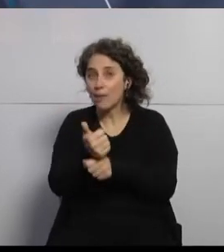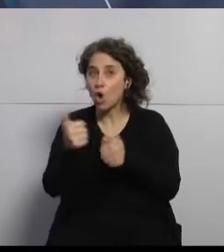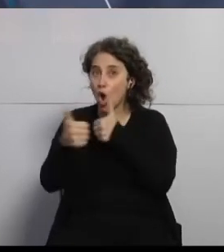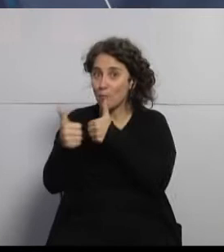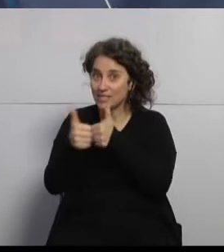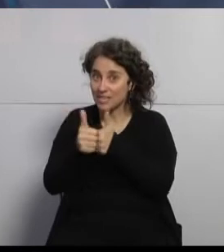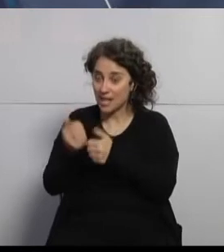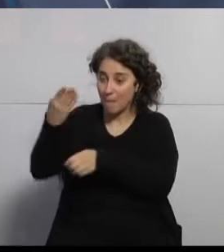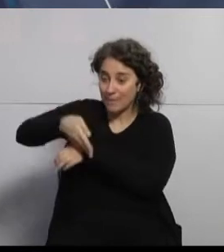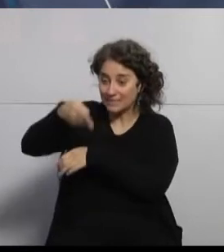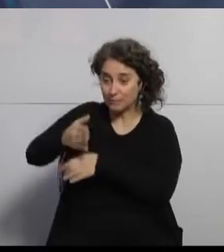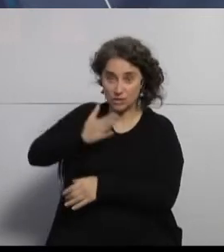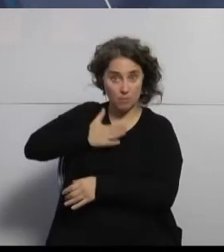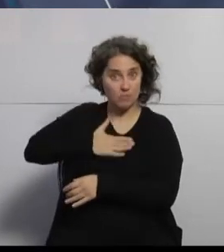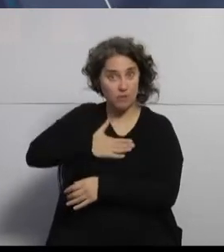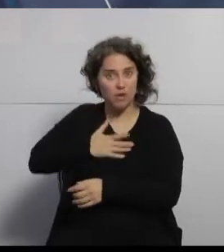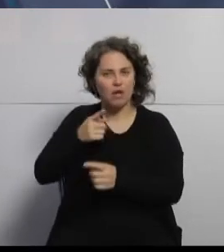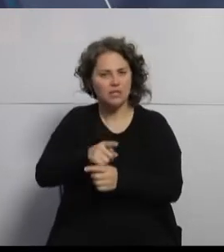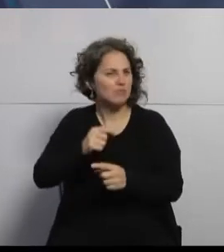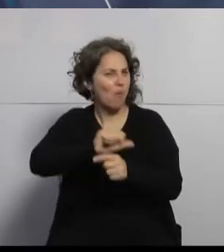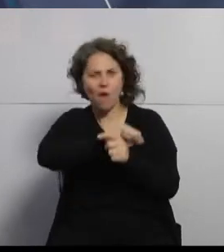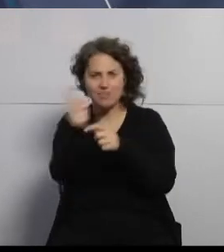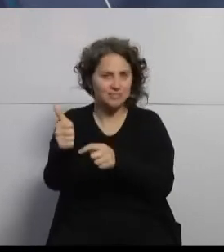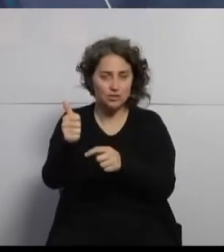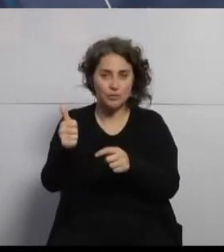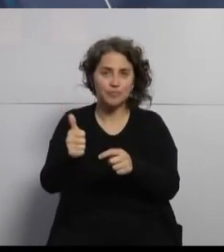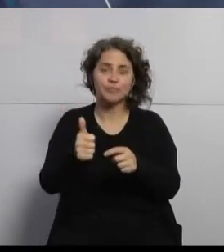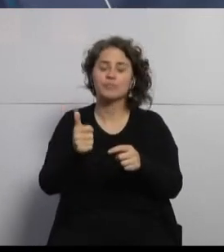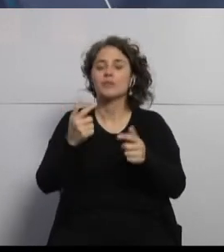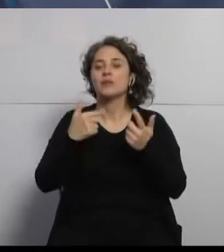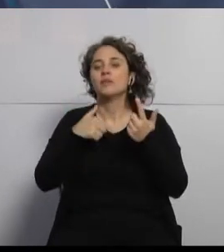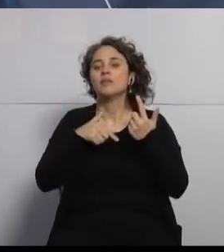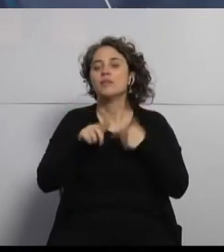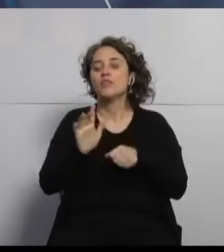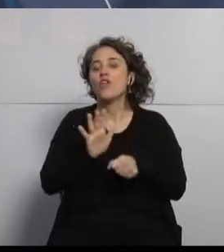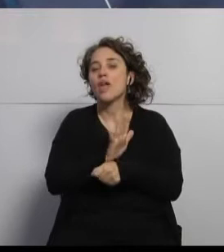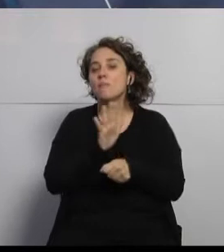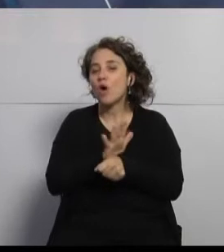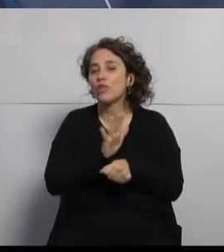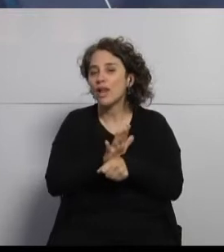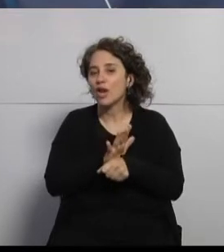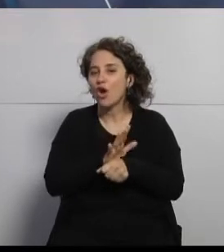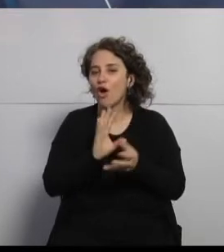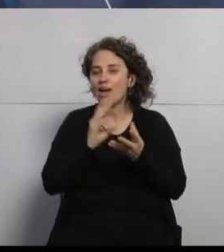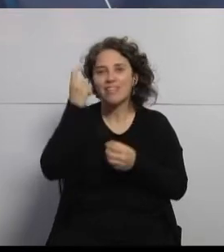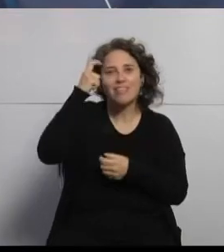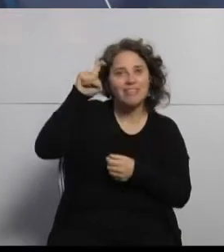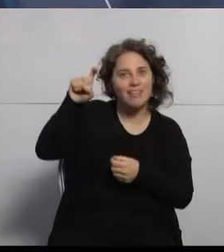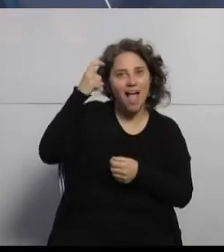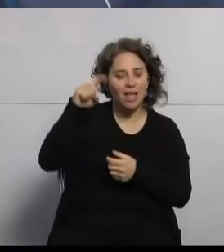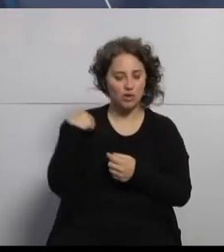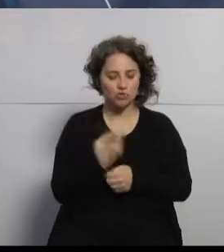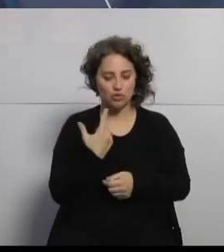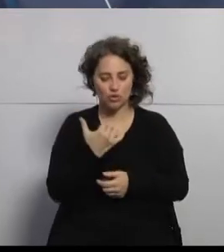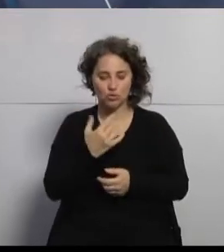pacientes, podemos tener éxitos importantes. Ahora, dentro del modelo que estamos utilizando